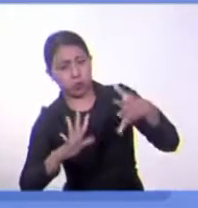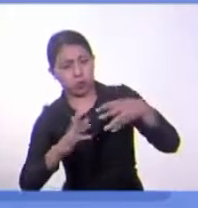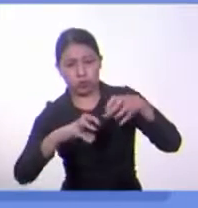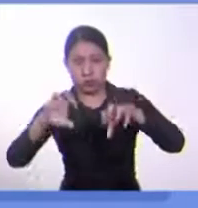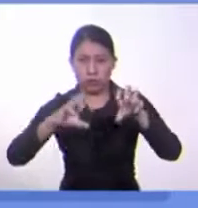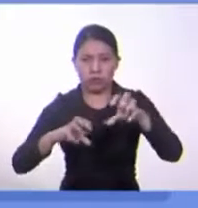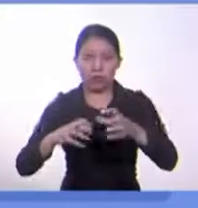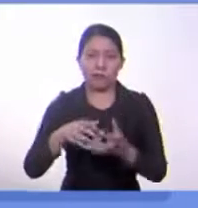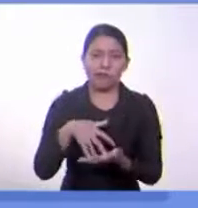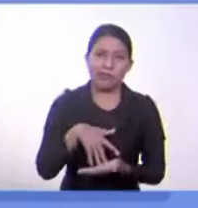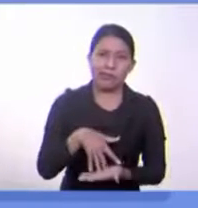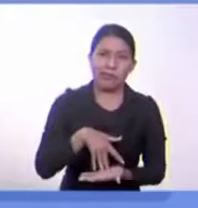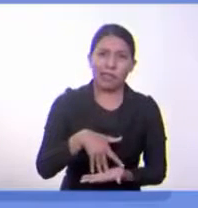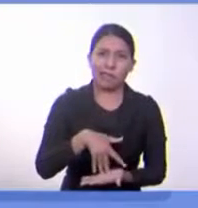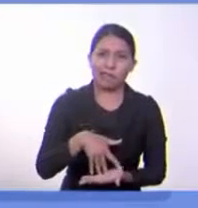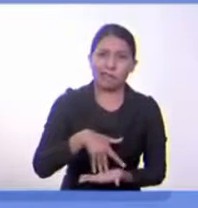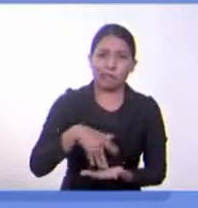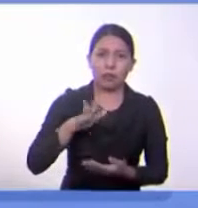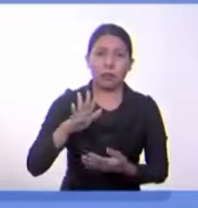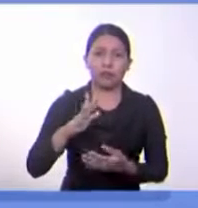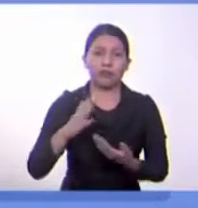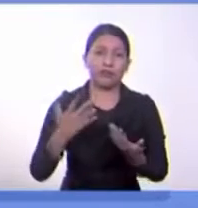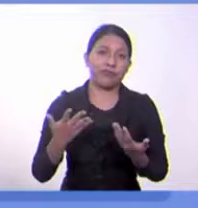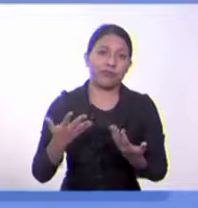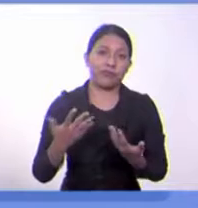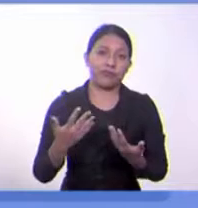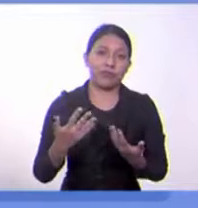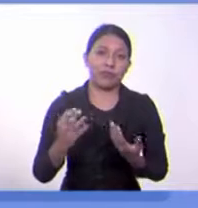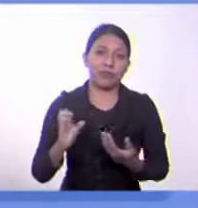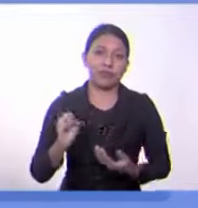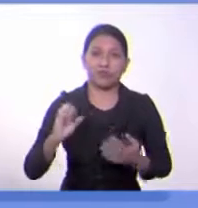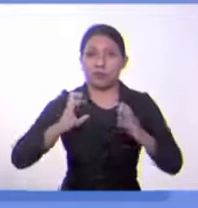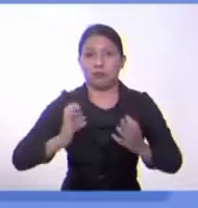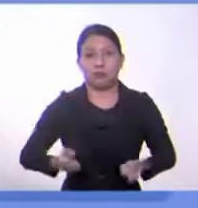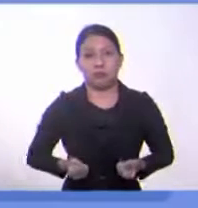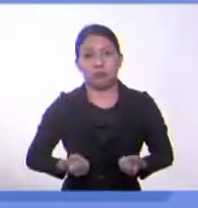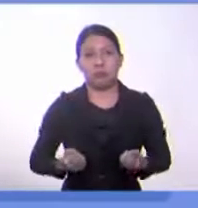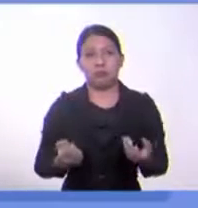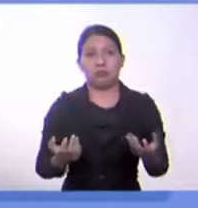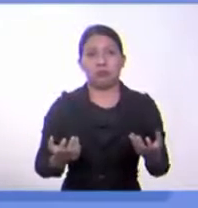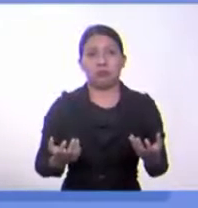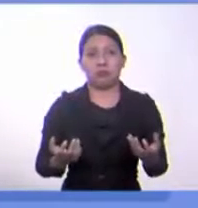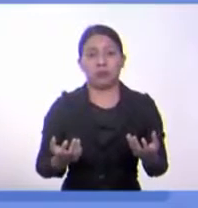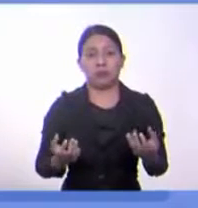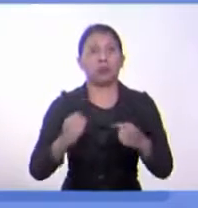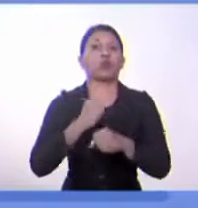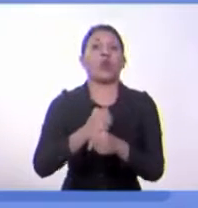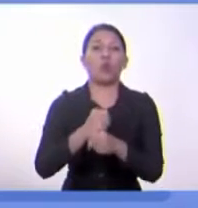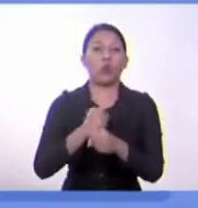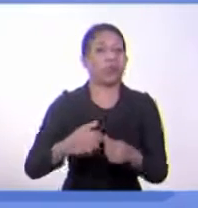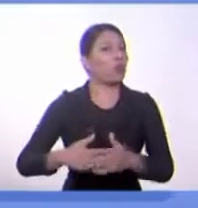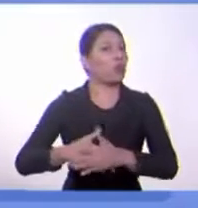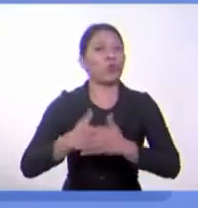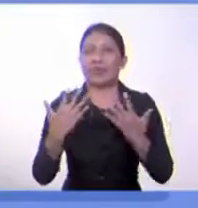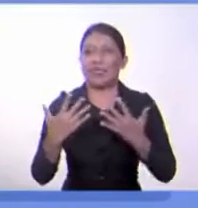una nación y estado vibrante y sólido y sacar beneficio para su